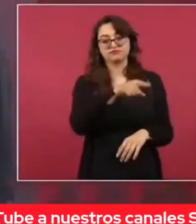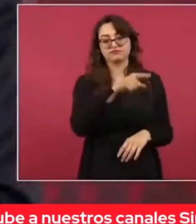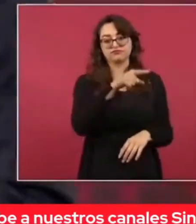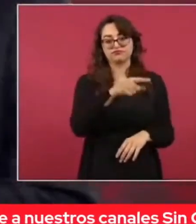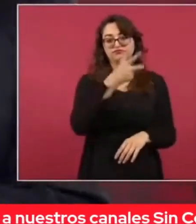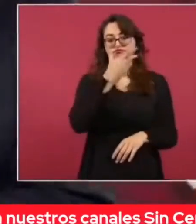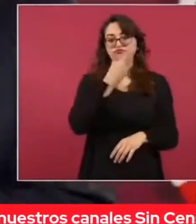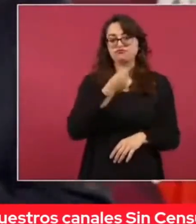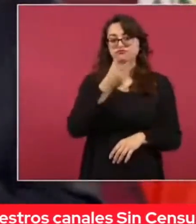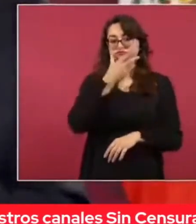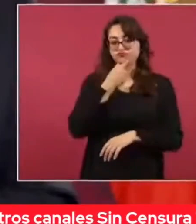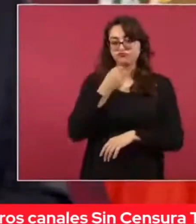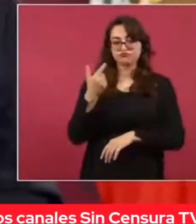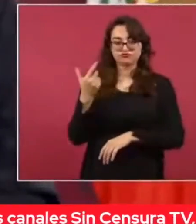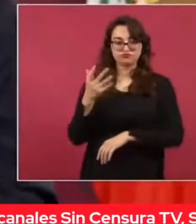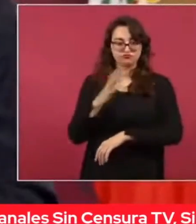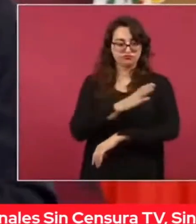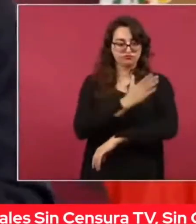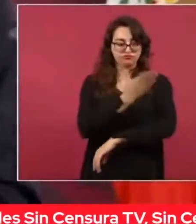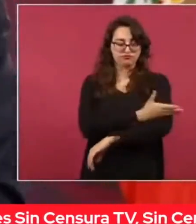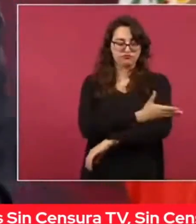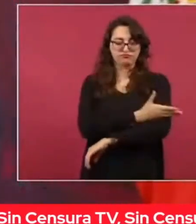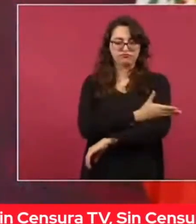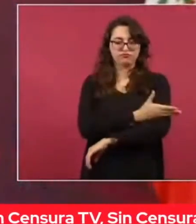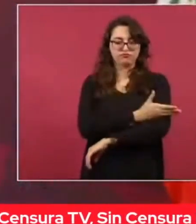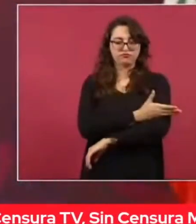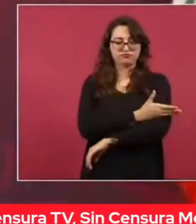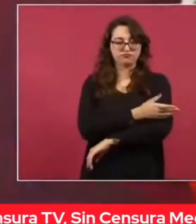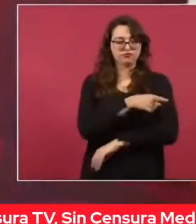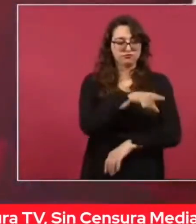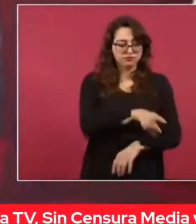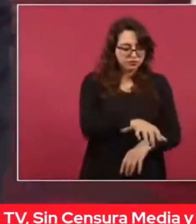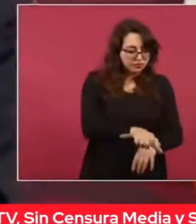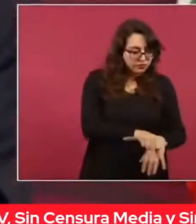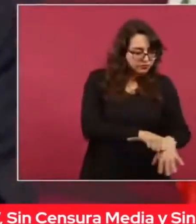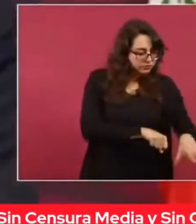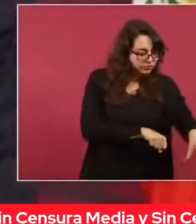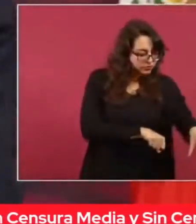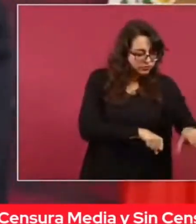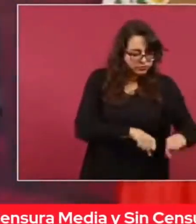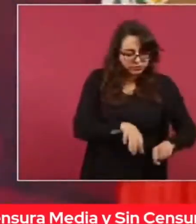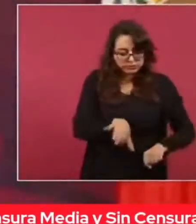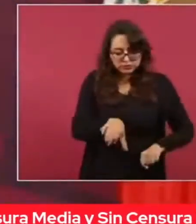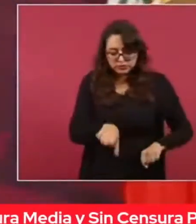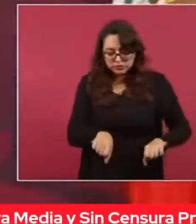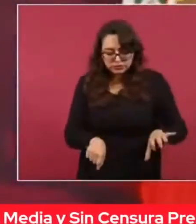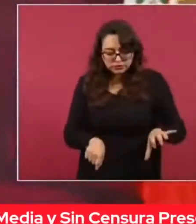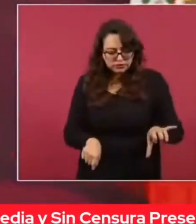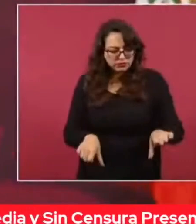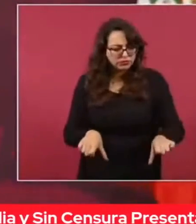los cajones del escritorio. ¿qué haces, compadre? Ando buscando al